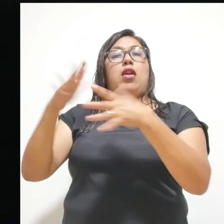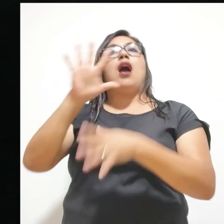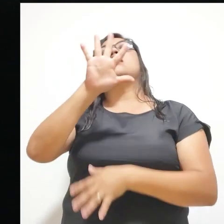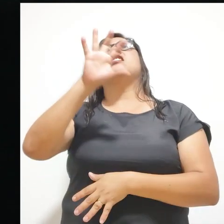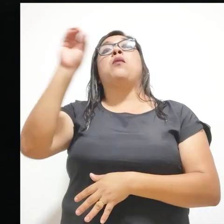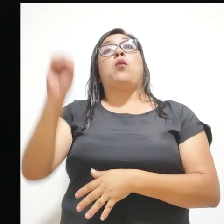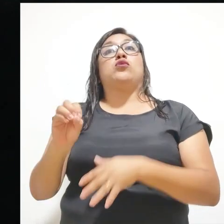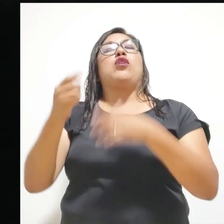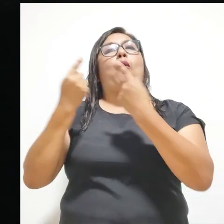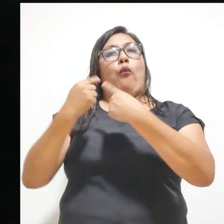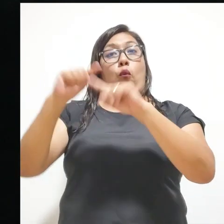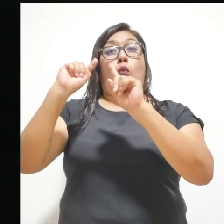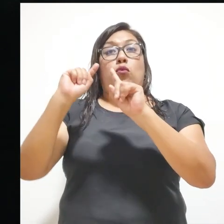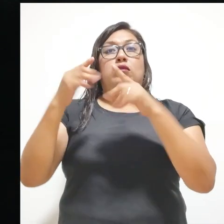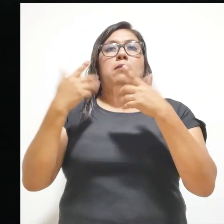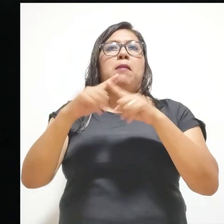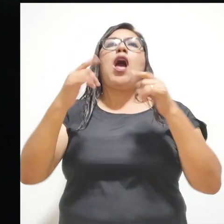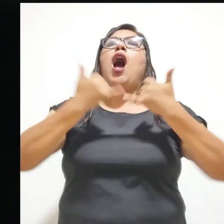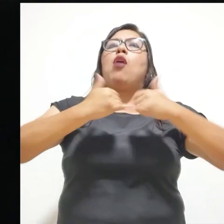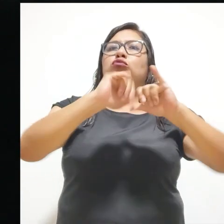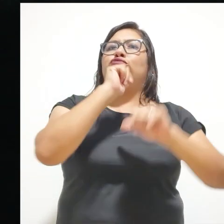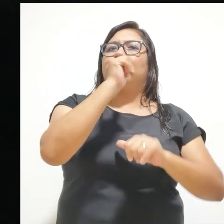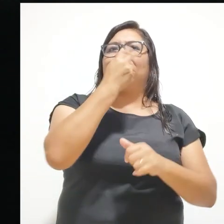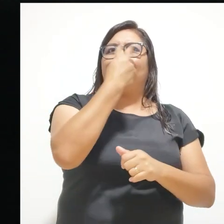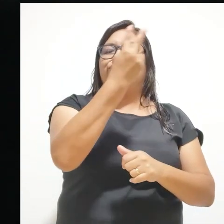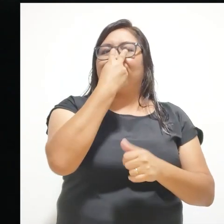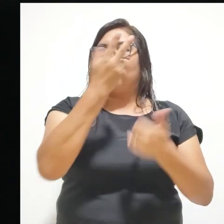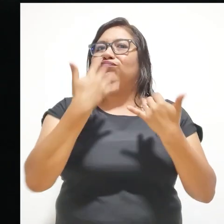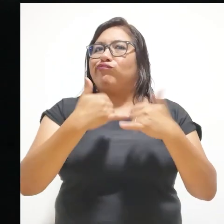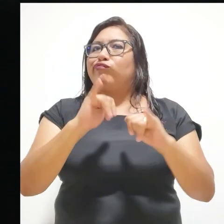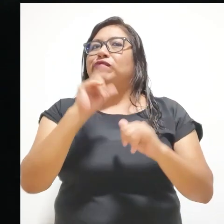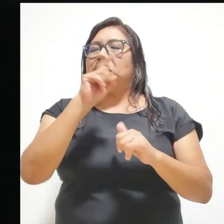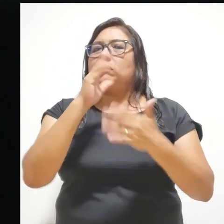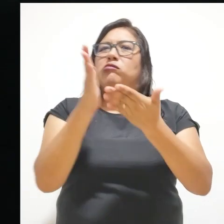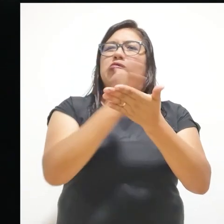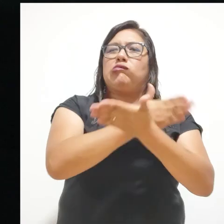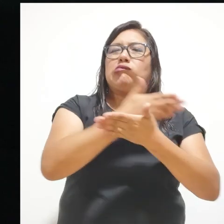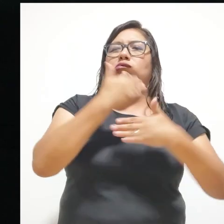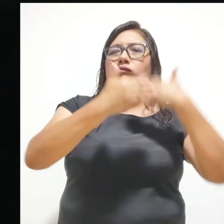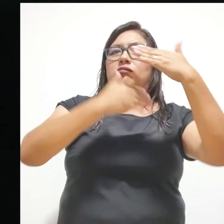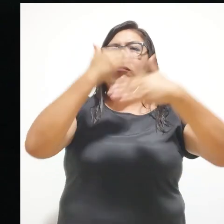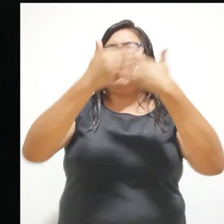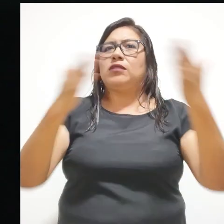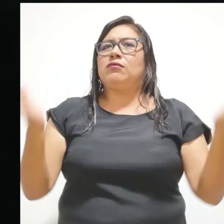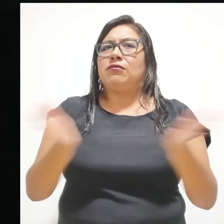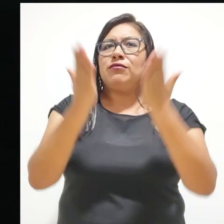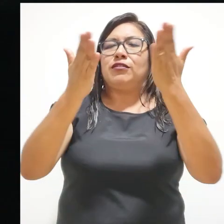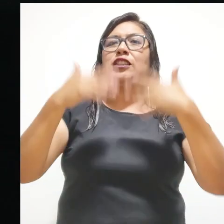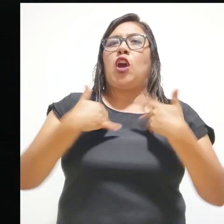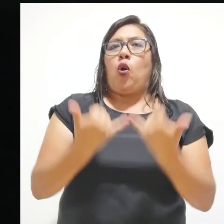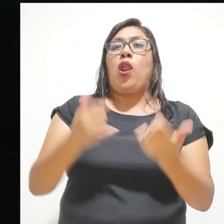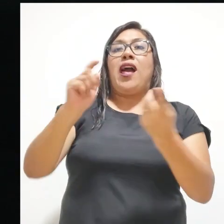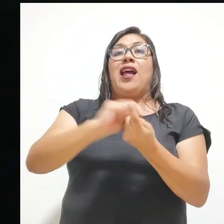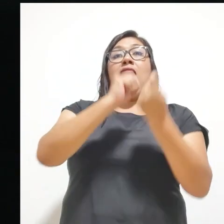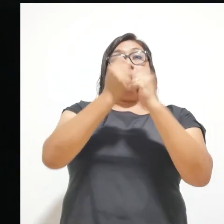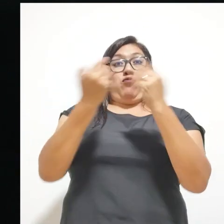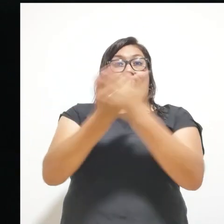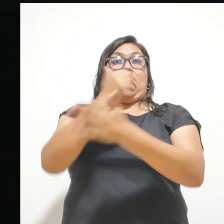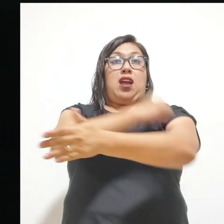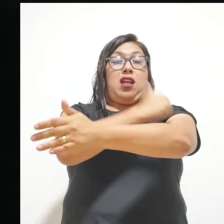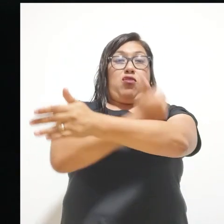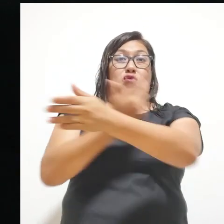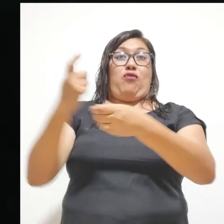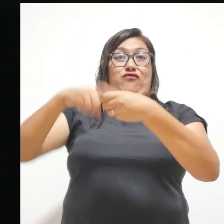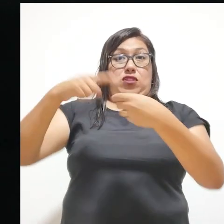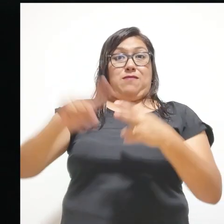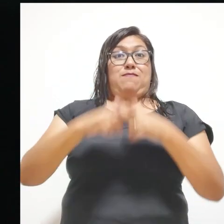5% de la cuota, pero todavía hay una gran brecha que cerrar y creo que en eso vamos a tener que seguir impulsando. Hoy con el cambio de autoridades, de